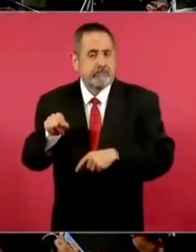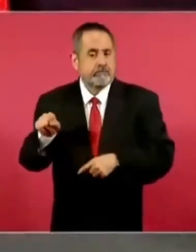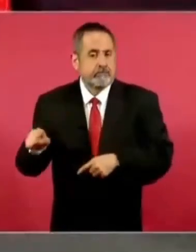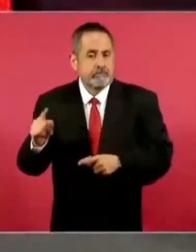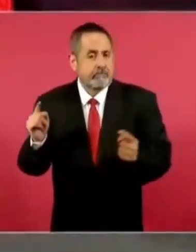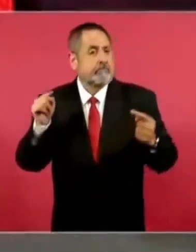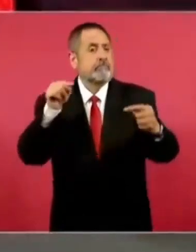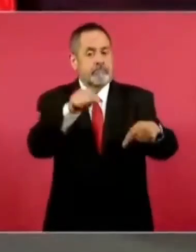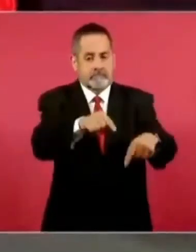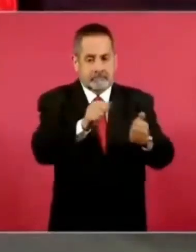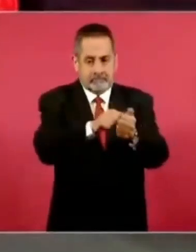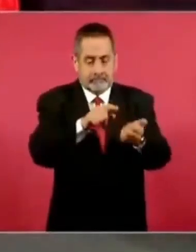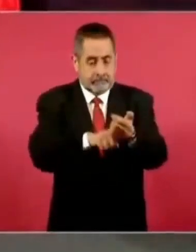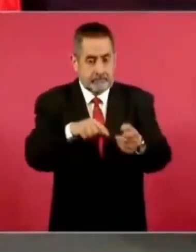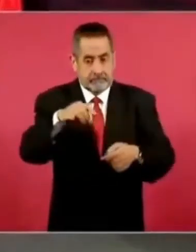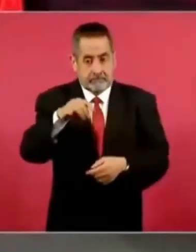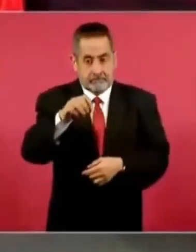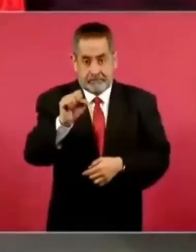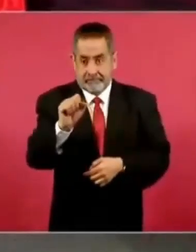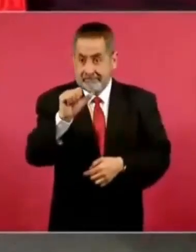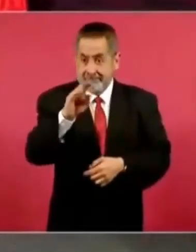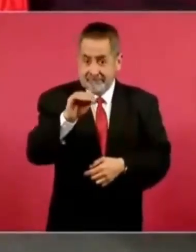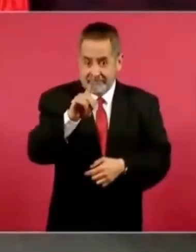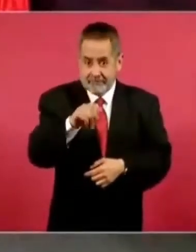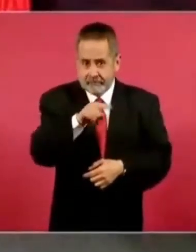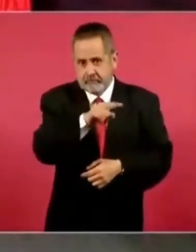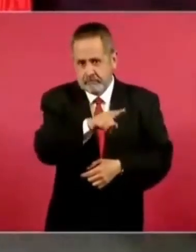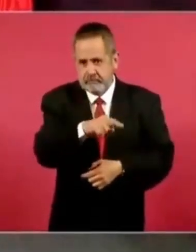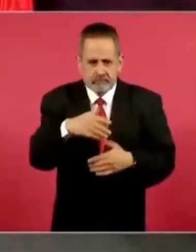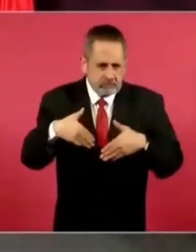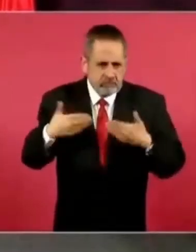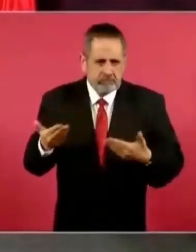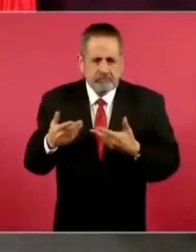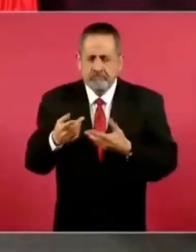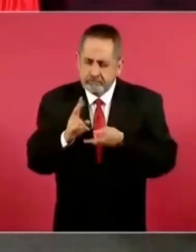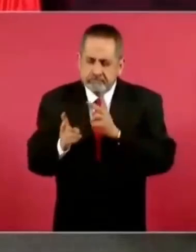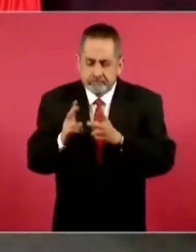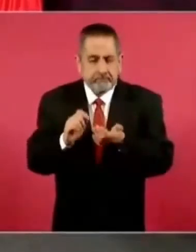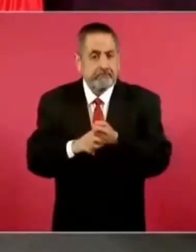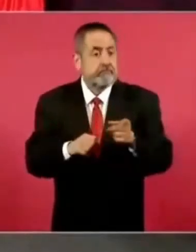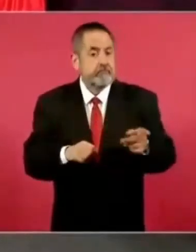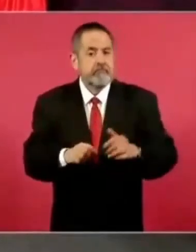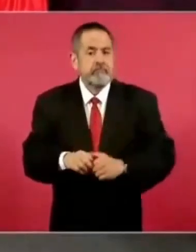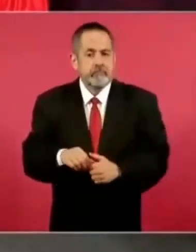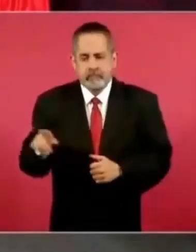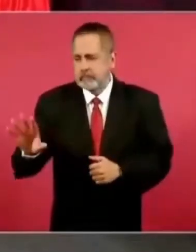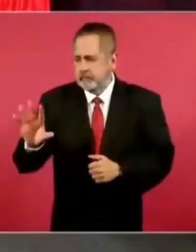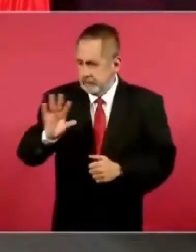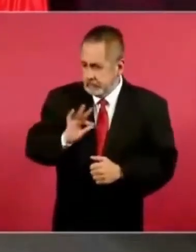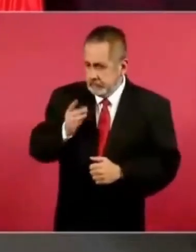por la confianza y por la amistad, me dijo